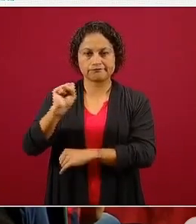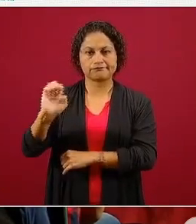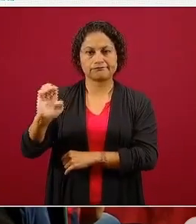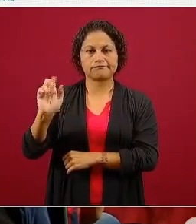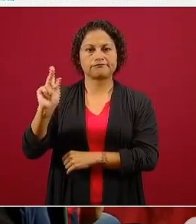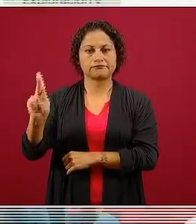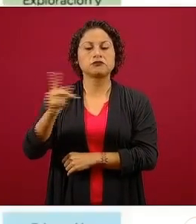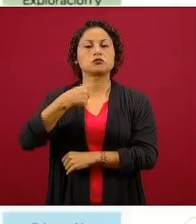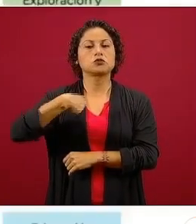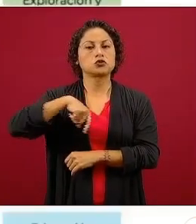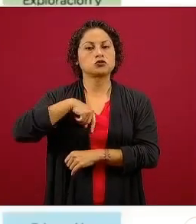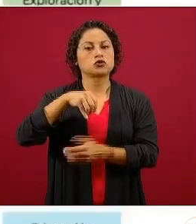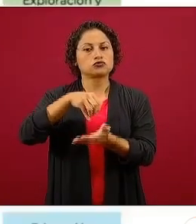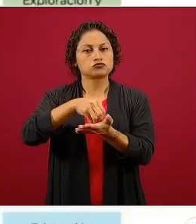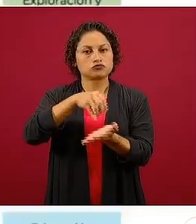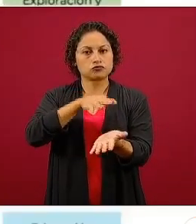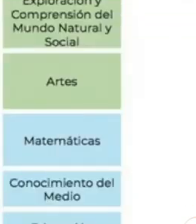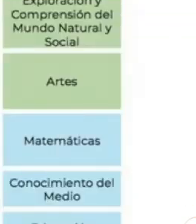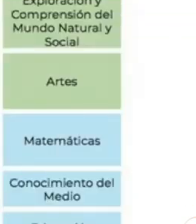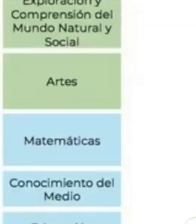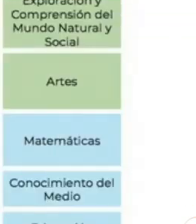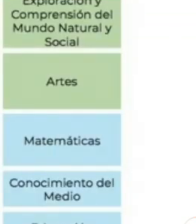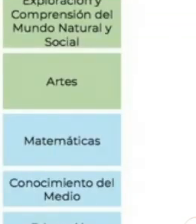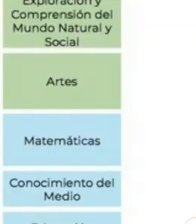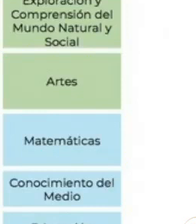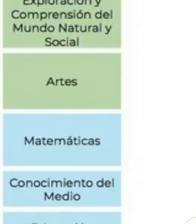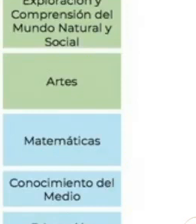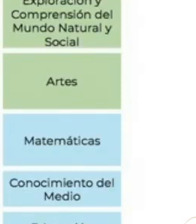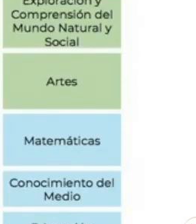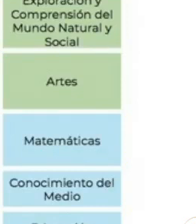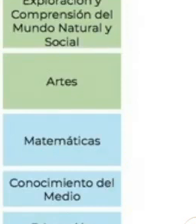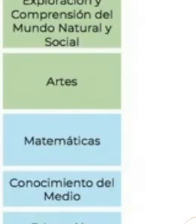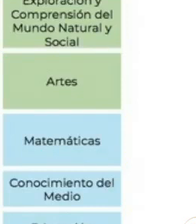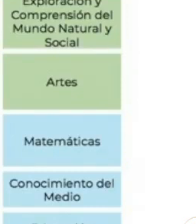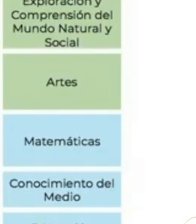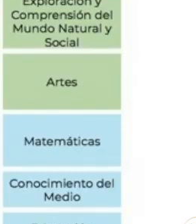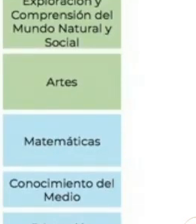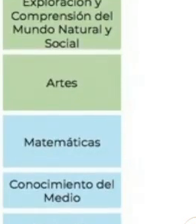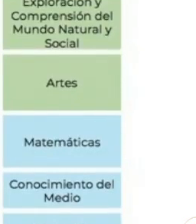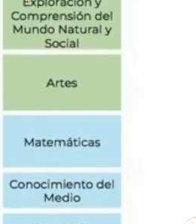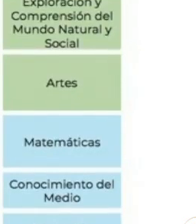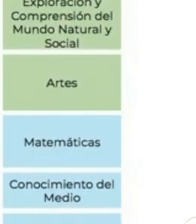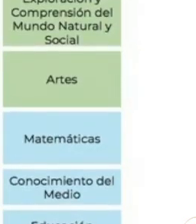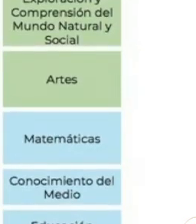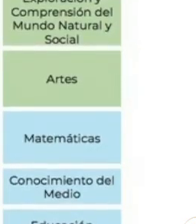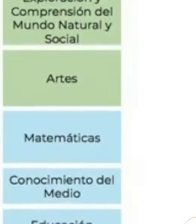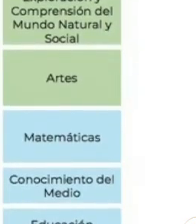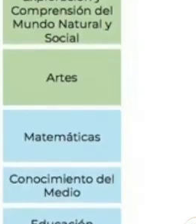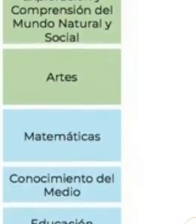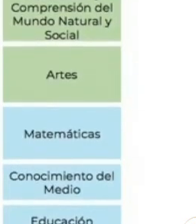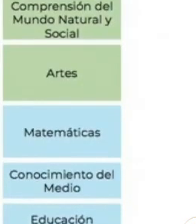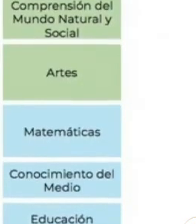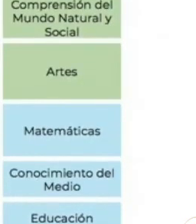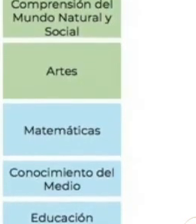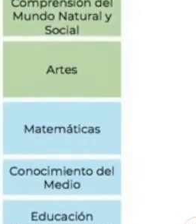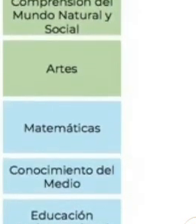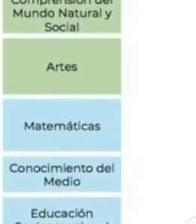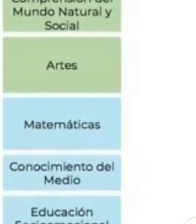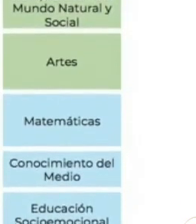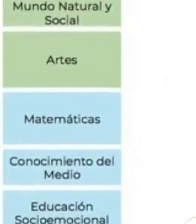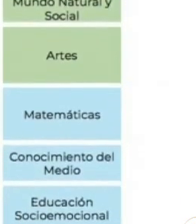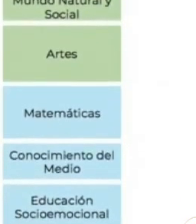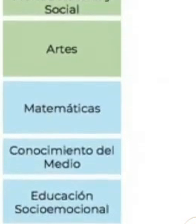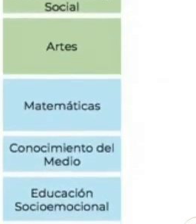para que conozcan horarios, canales, materias, contenidos, para la